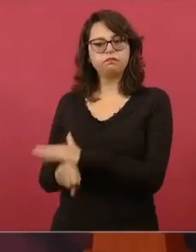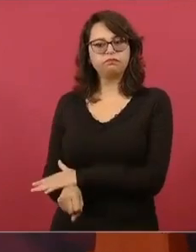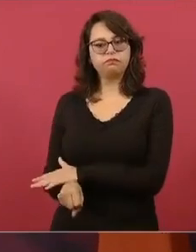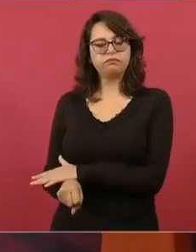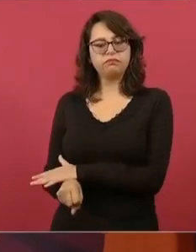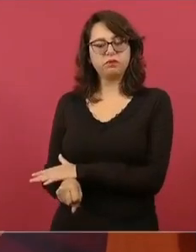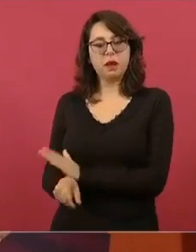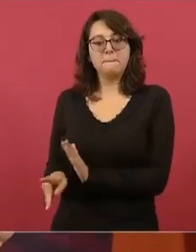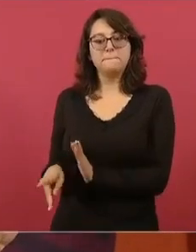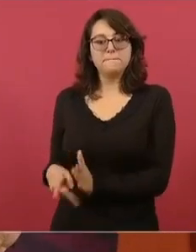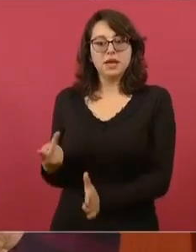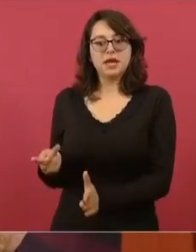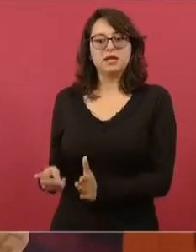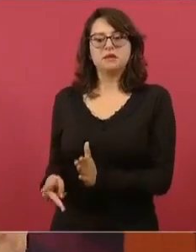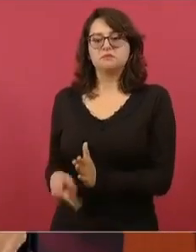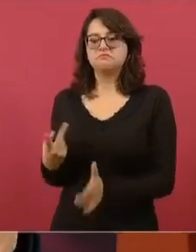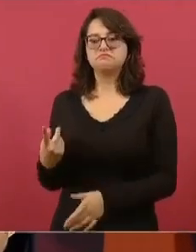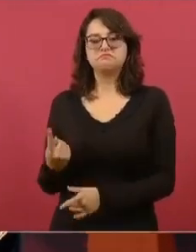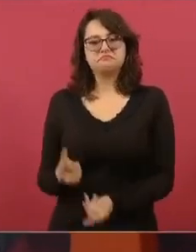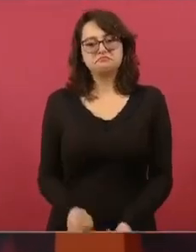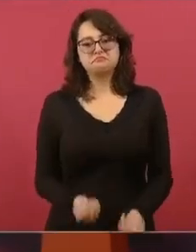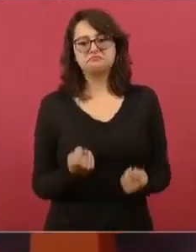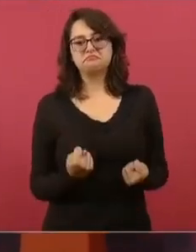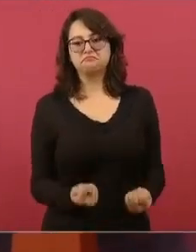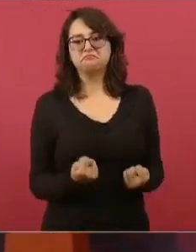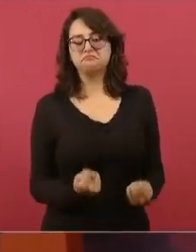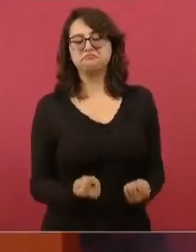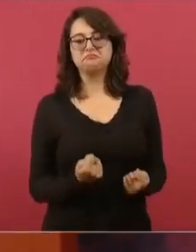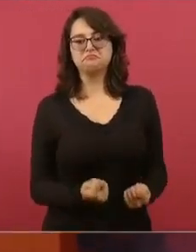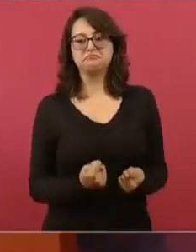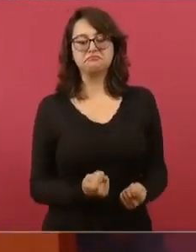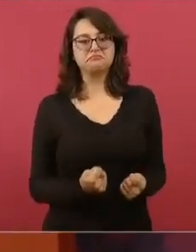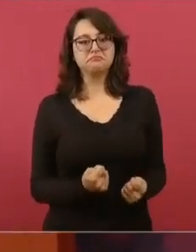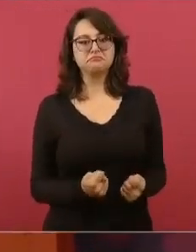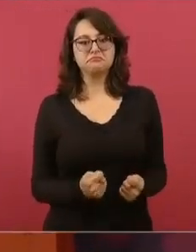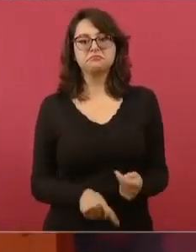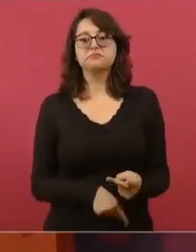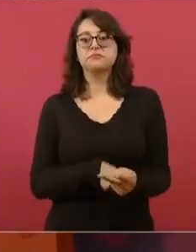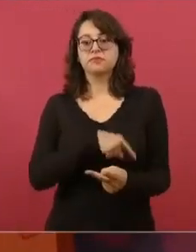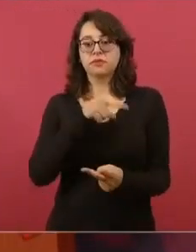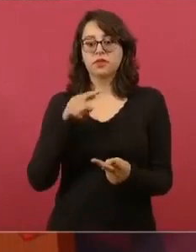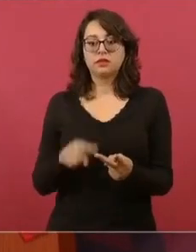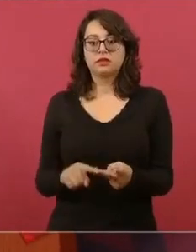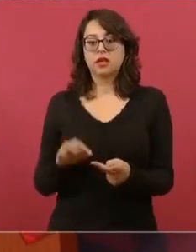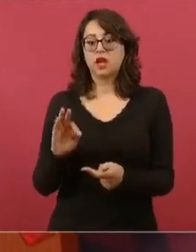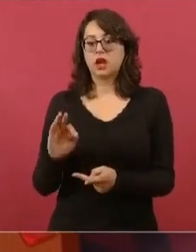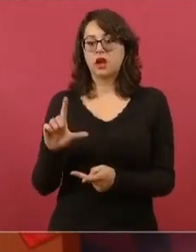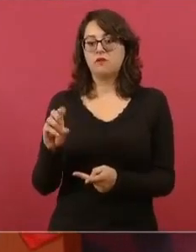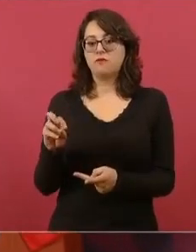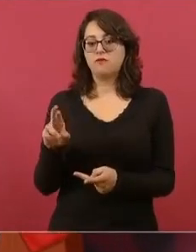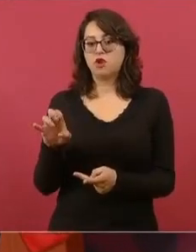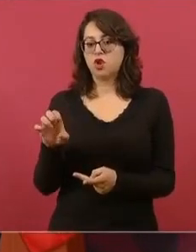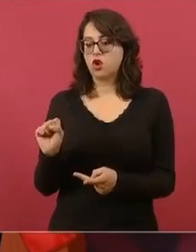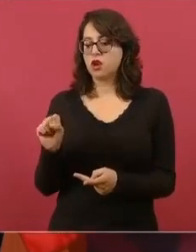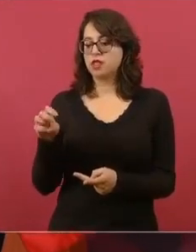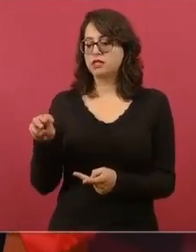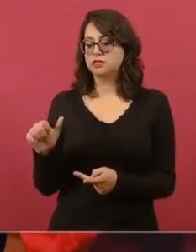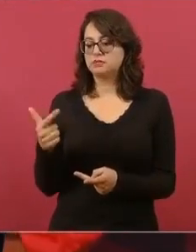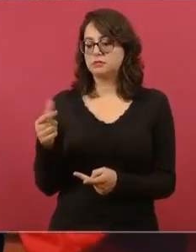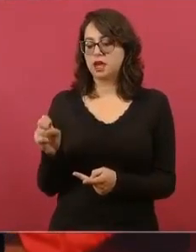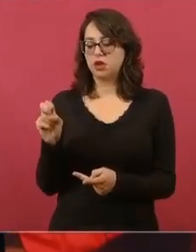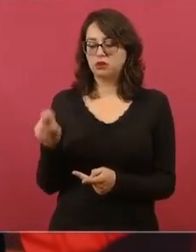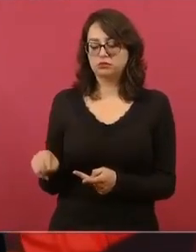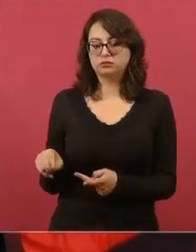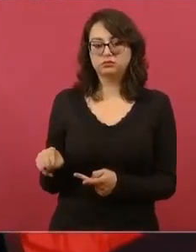Y así los flores magón tuvieron que irse a Estados